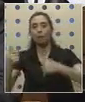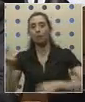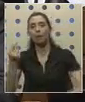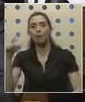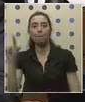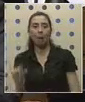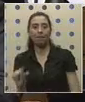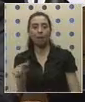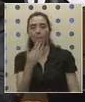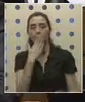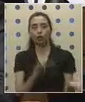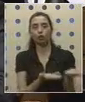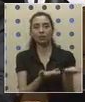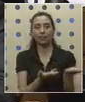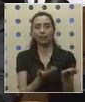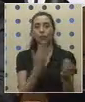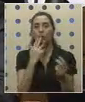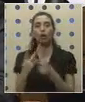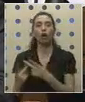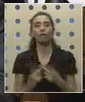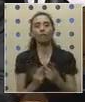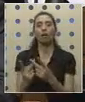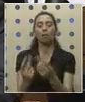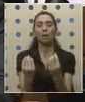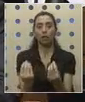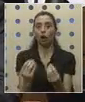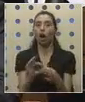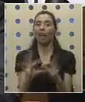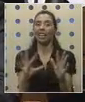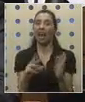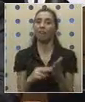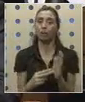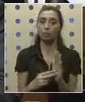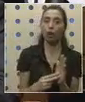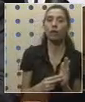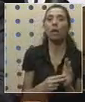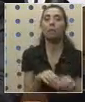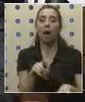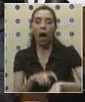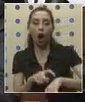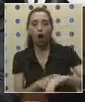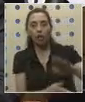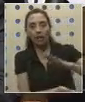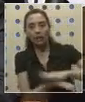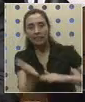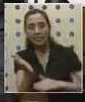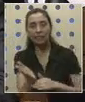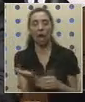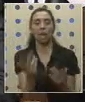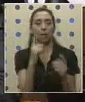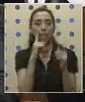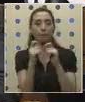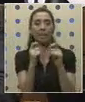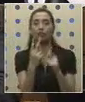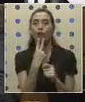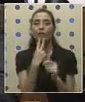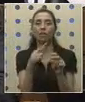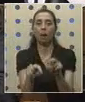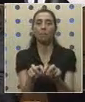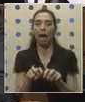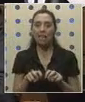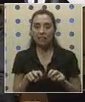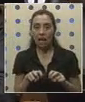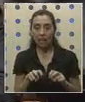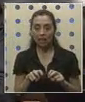precios, con mejor servicio y con mejores recorridos. Hay graves problemas de regulación en los horarios de salida, se pone en peligro la vía de los pasajeros